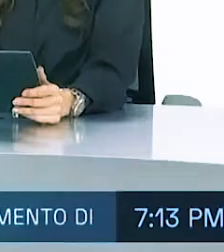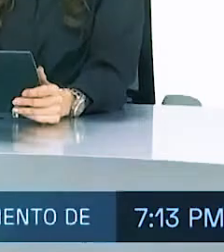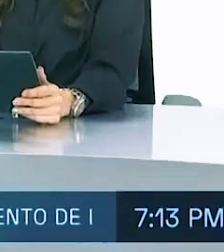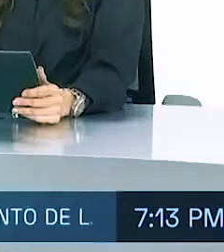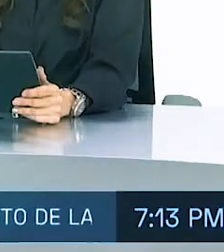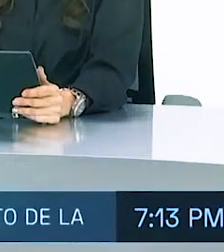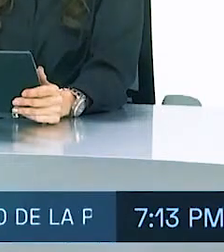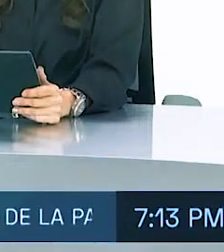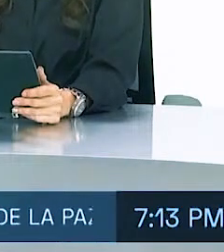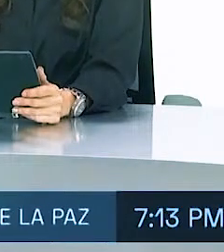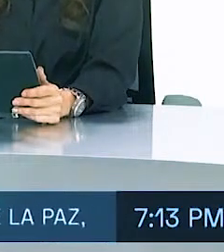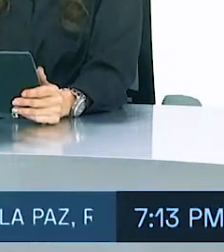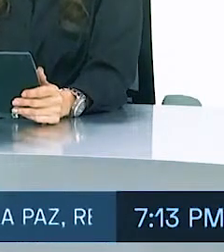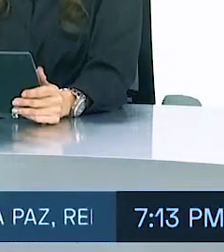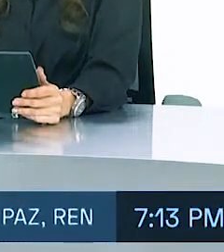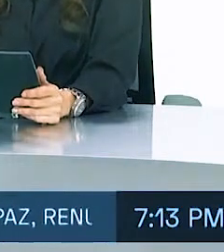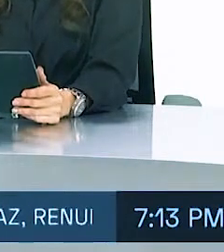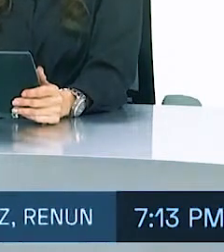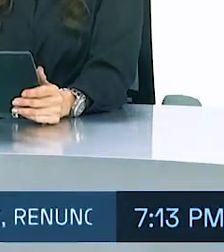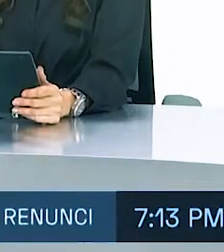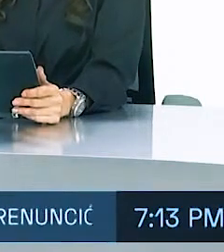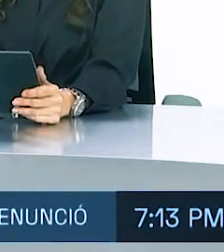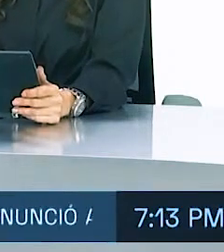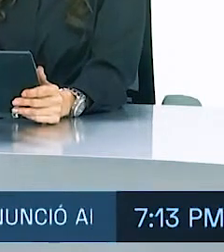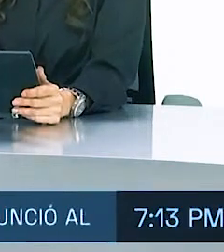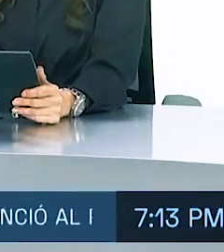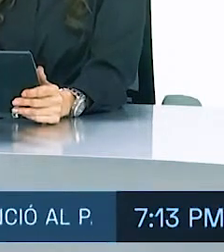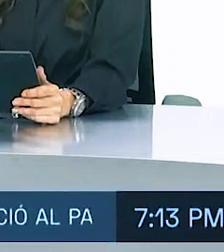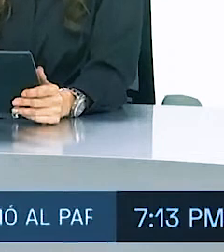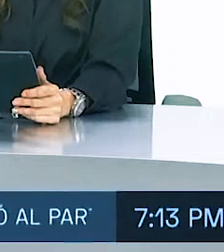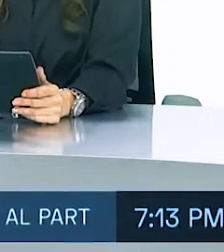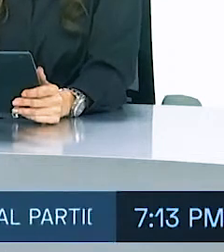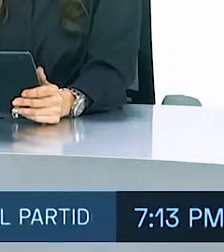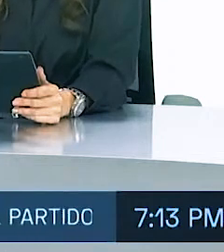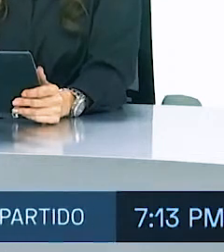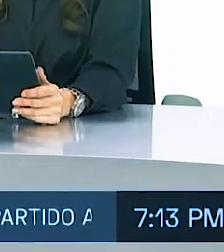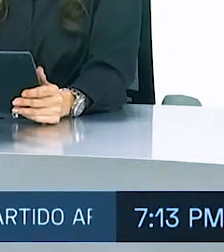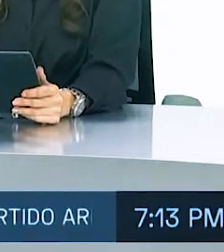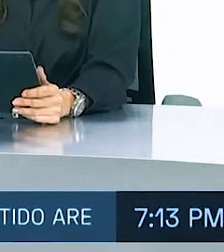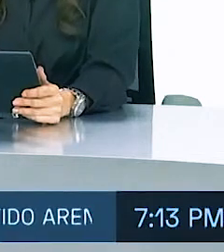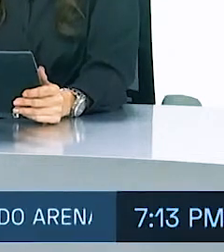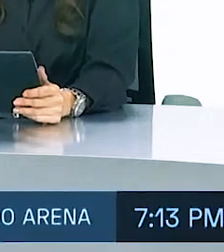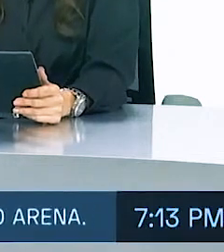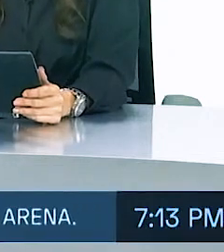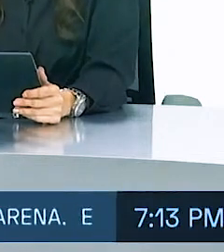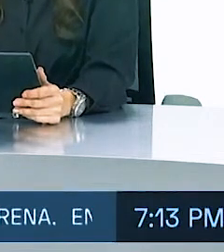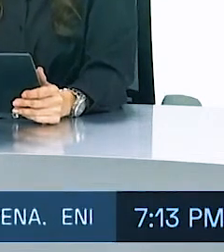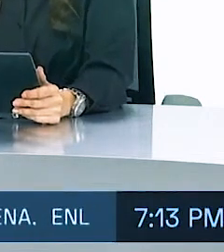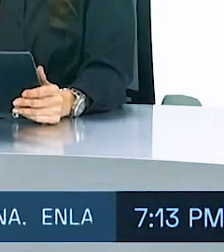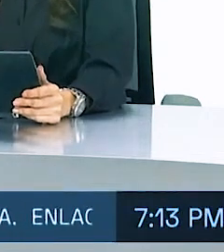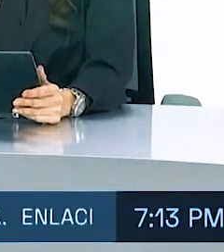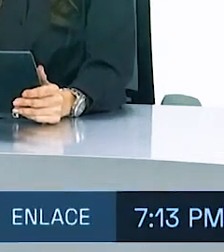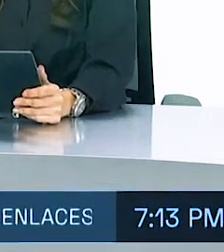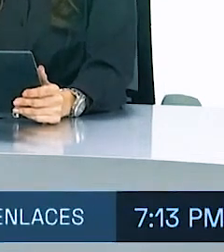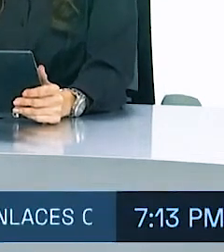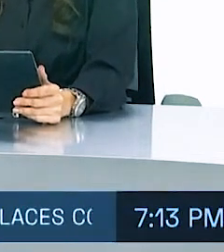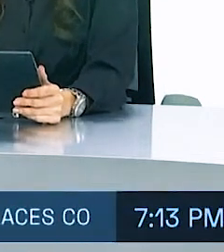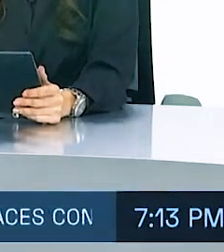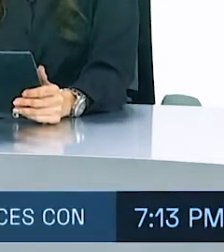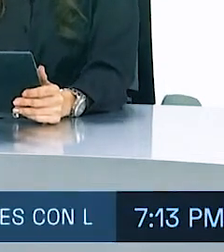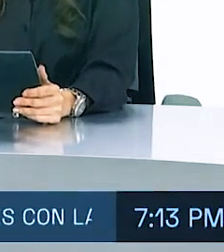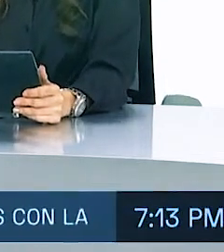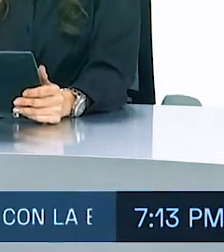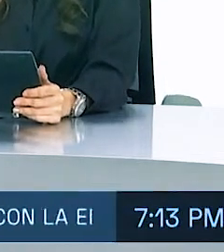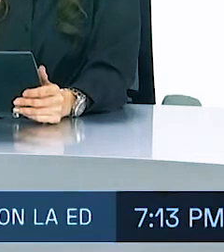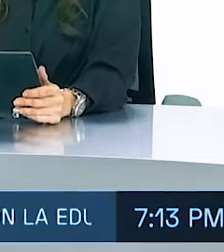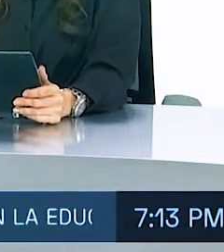Ahí lo tenían ustedes un importante anuncio el centro de maternidad Nacer con Cariño el Nido que forma parte sin duda